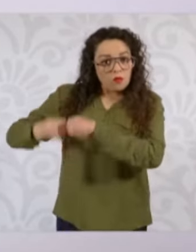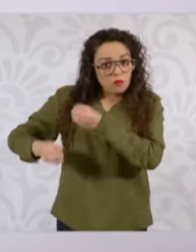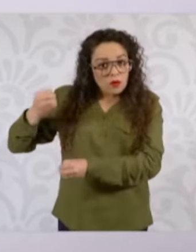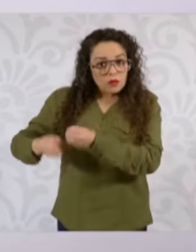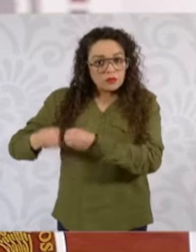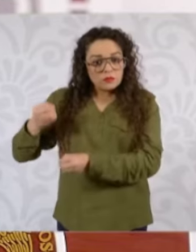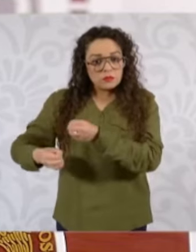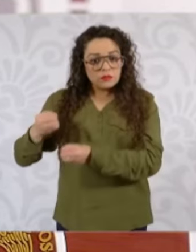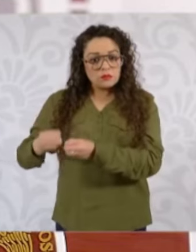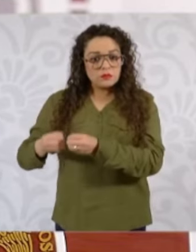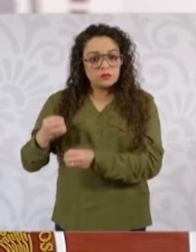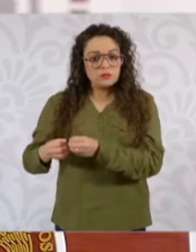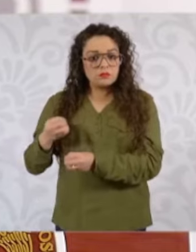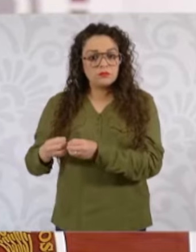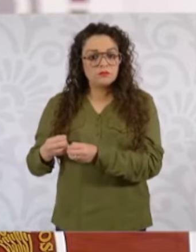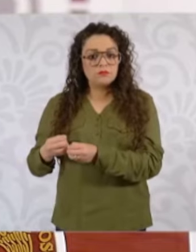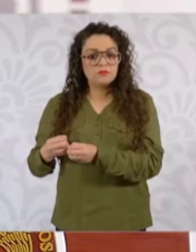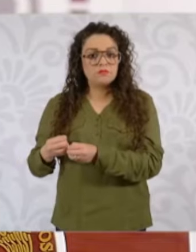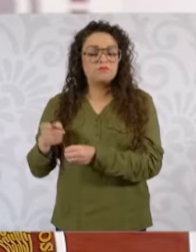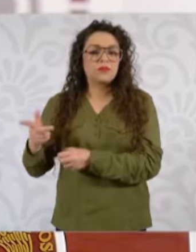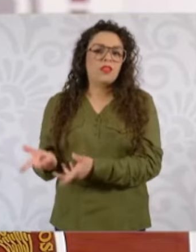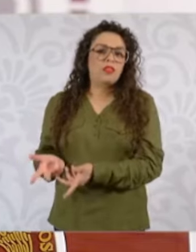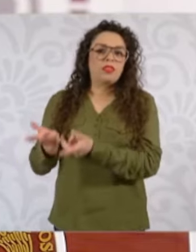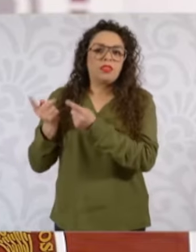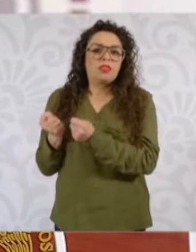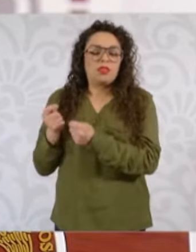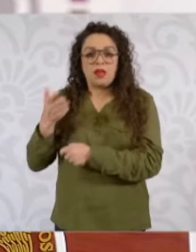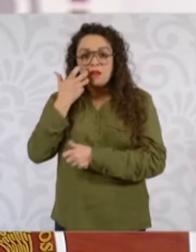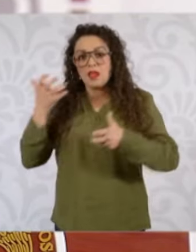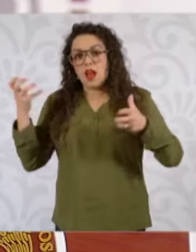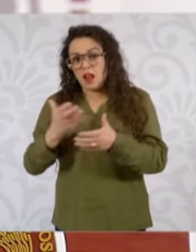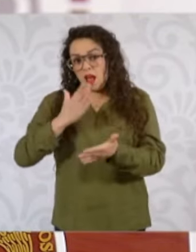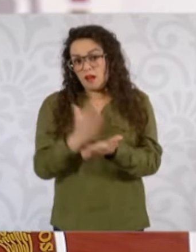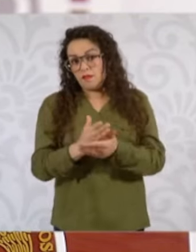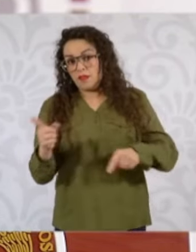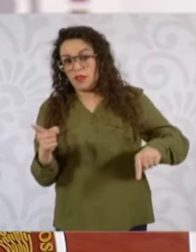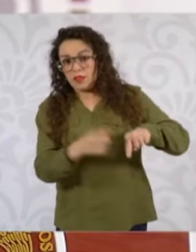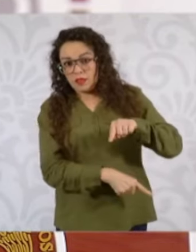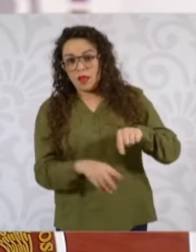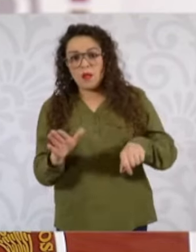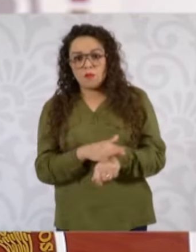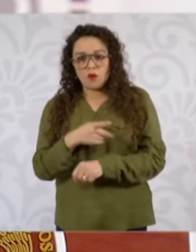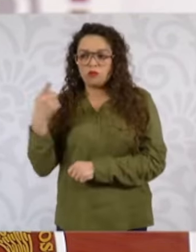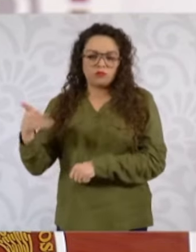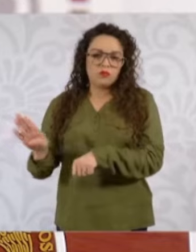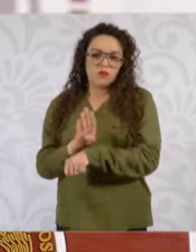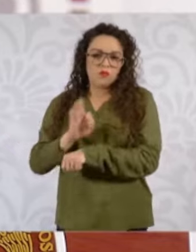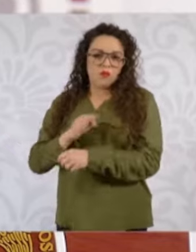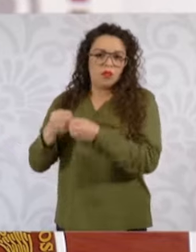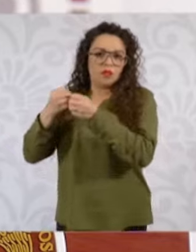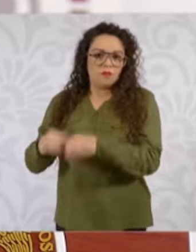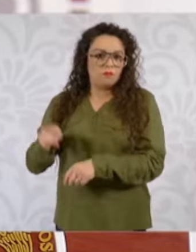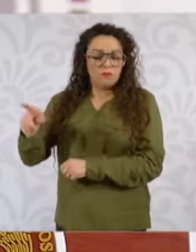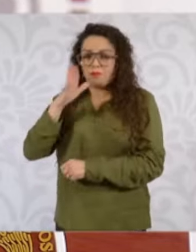al margen de sus atribuciones, con un interés personal y directo en contra de la reforma, estando impedidos